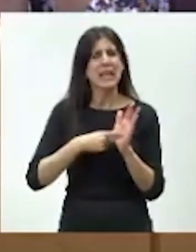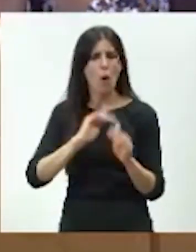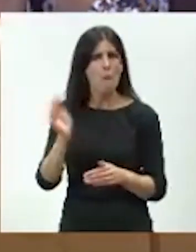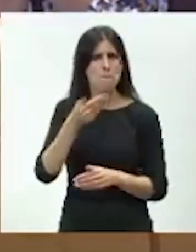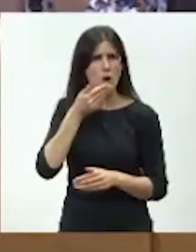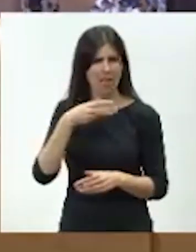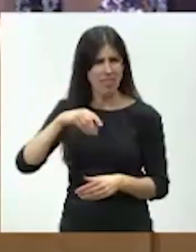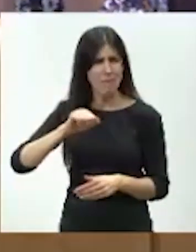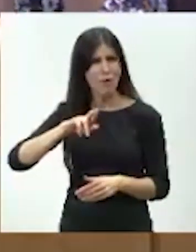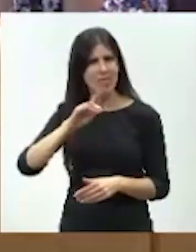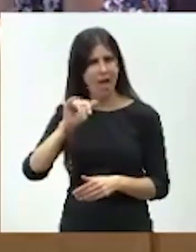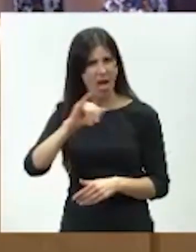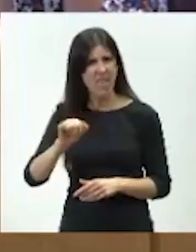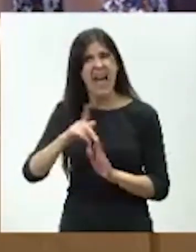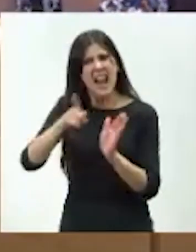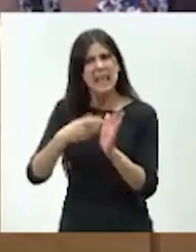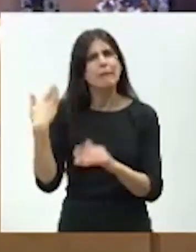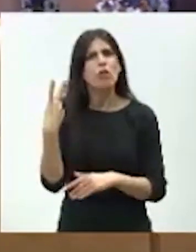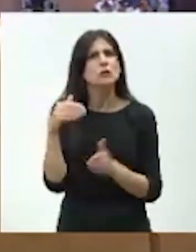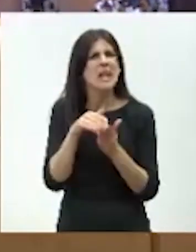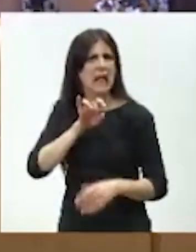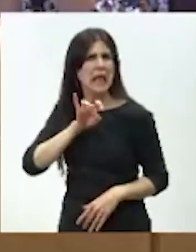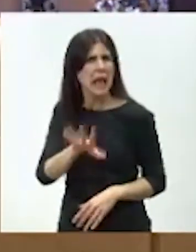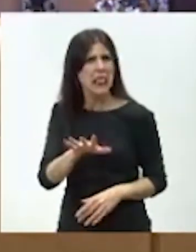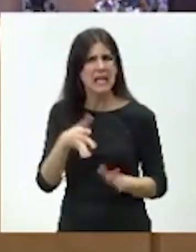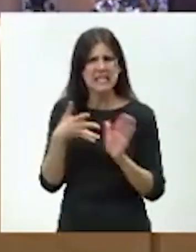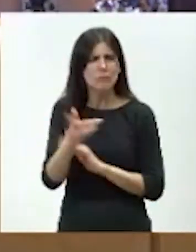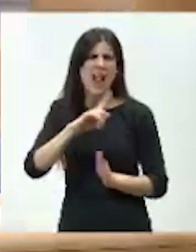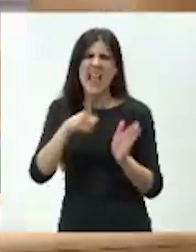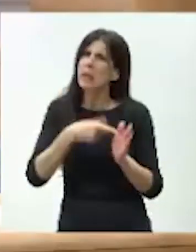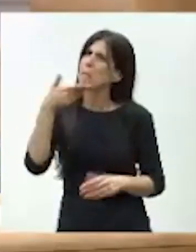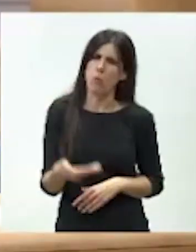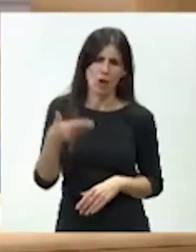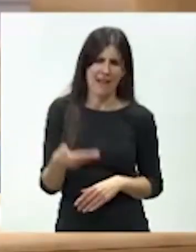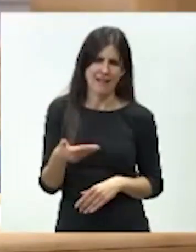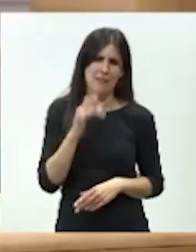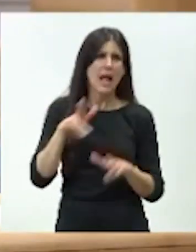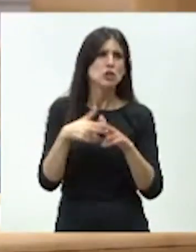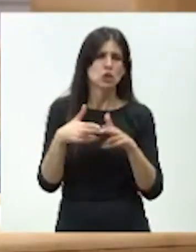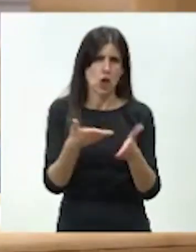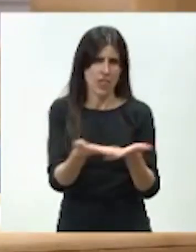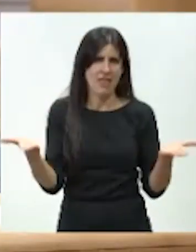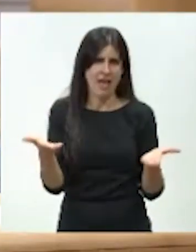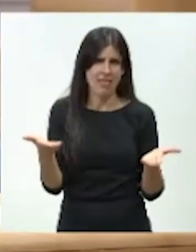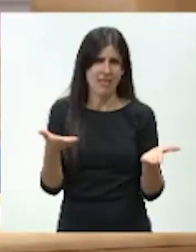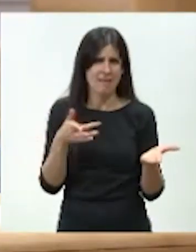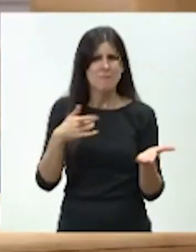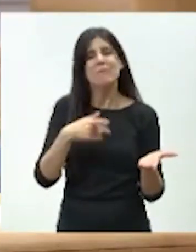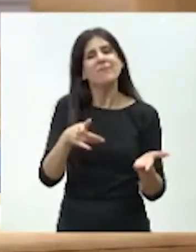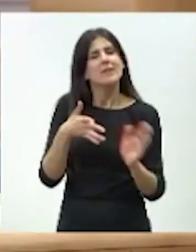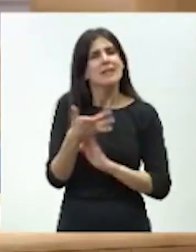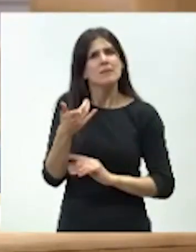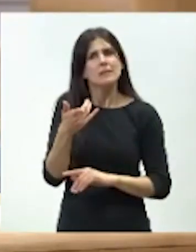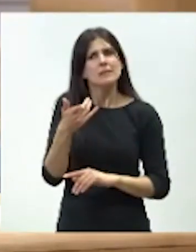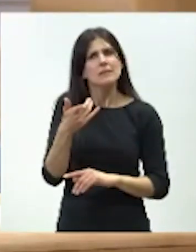ustedes establecieron en el 2015 con un rodillo. Una ley tan importante para el conjunto de la sociedad que no escucharon a esa